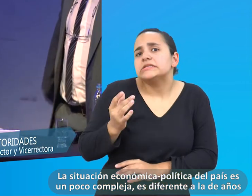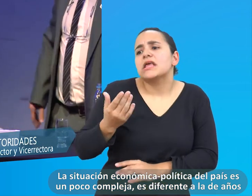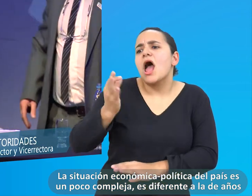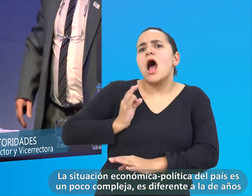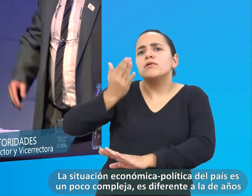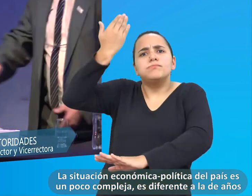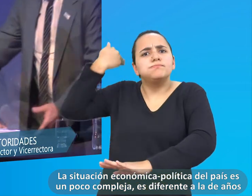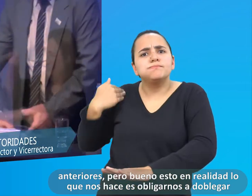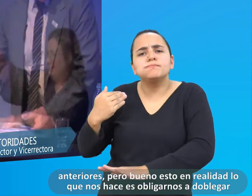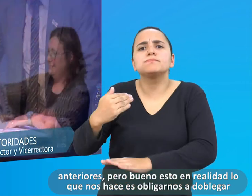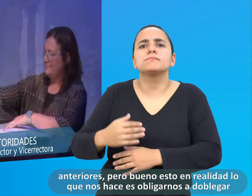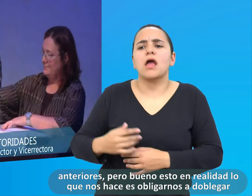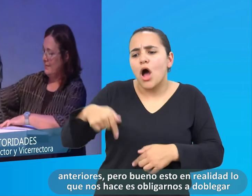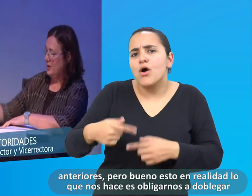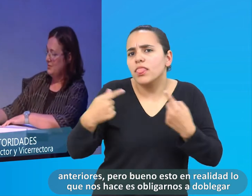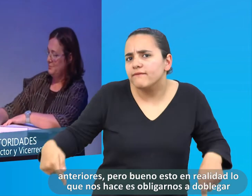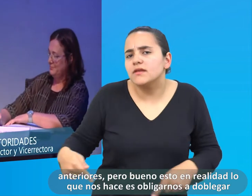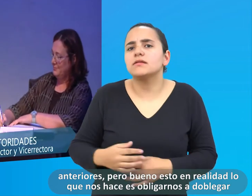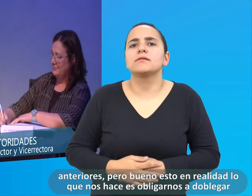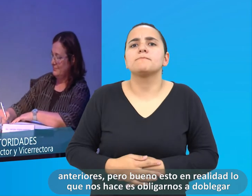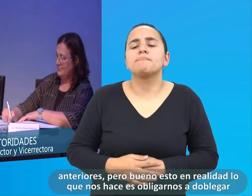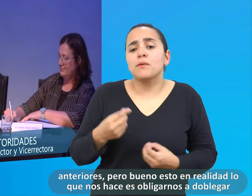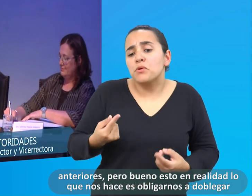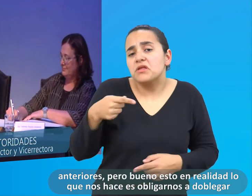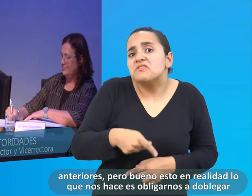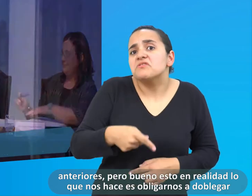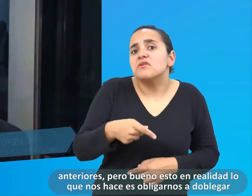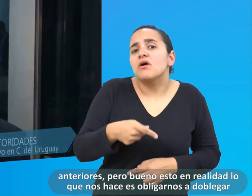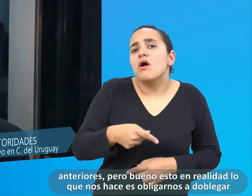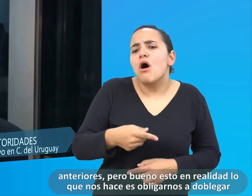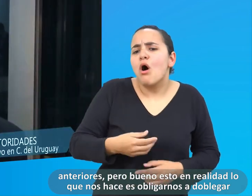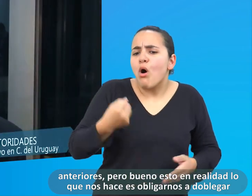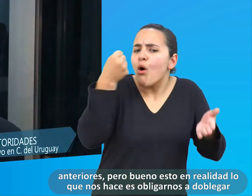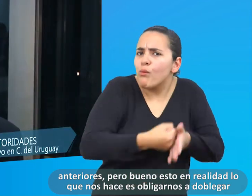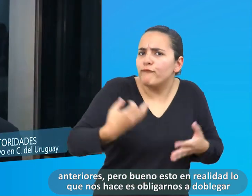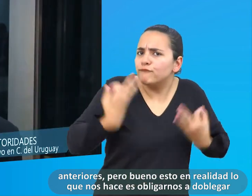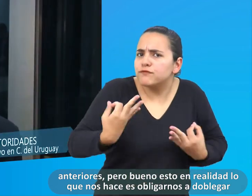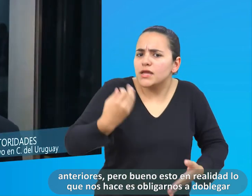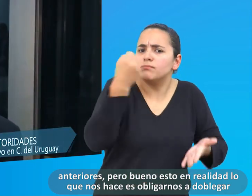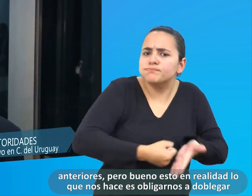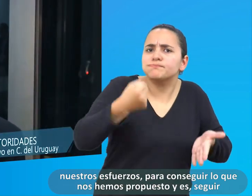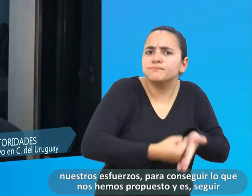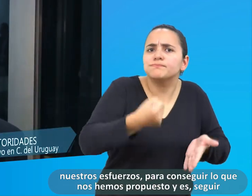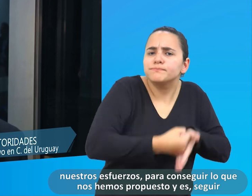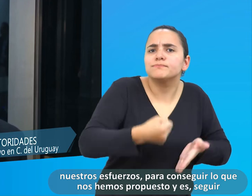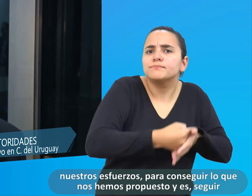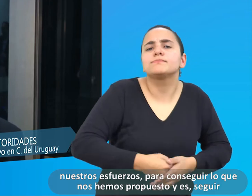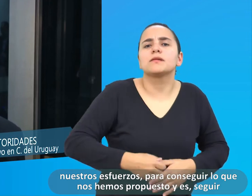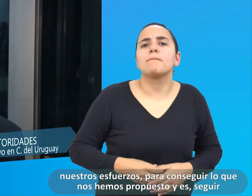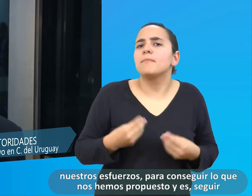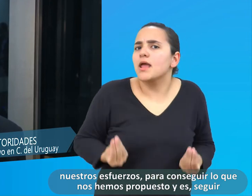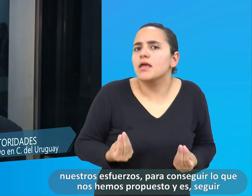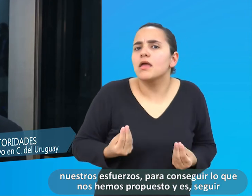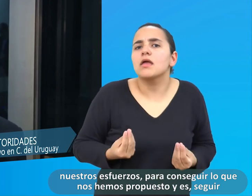compleja, es diferente a la de años anteriores, pero bueno, esto en realidad lo que nos hace es obligarnos a doblegar nuestros